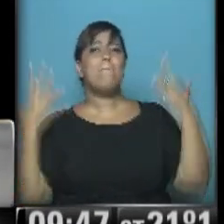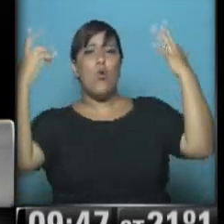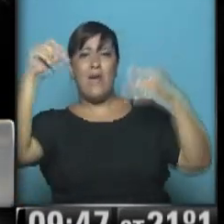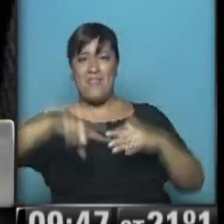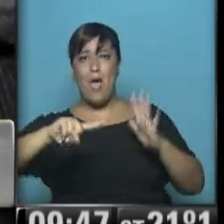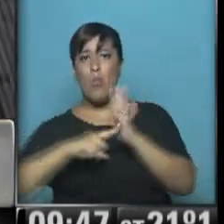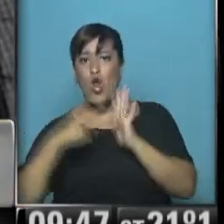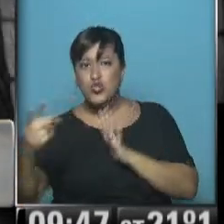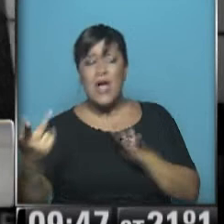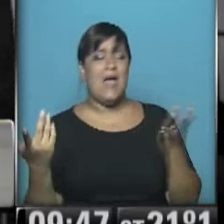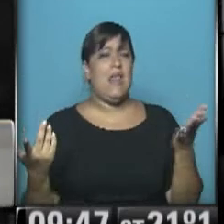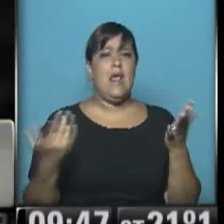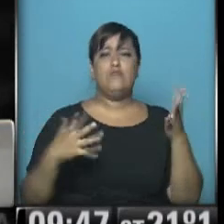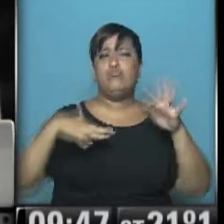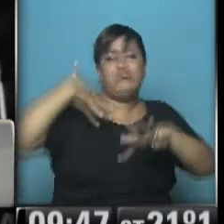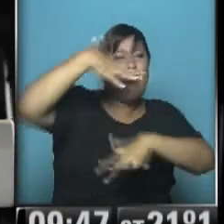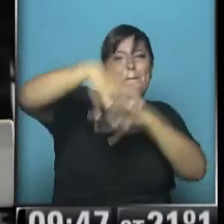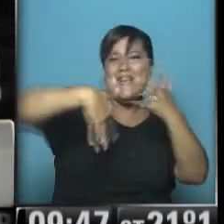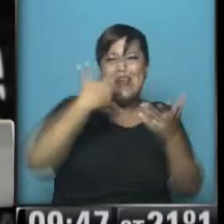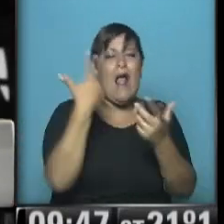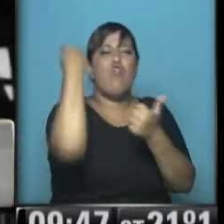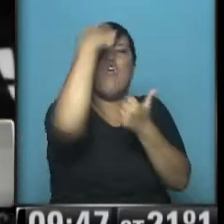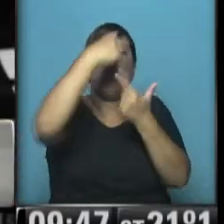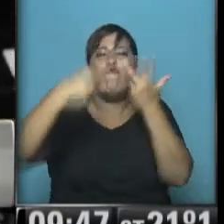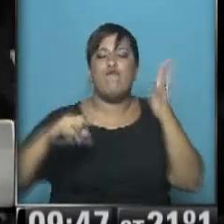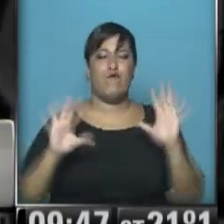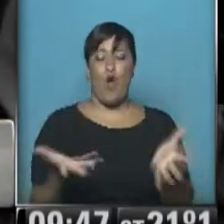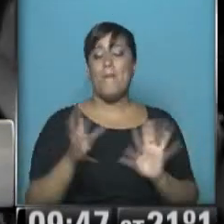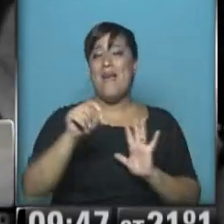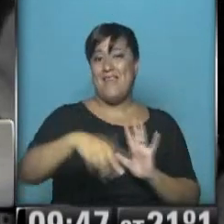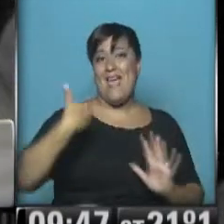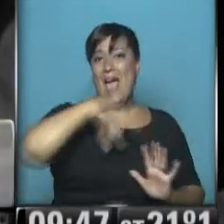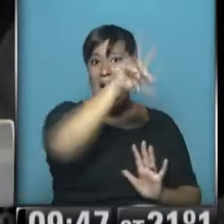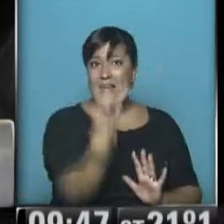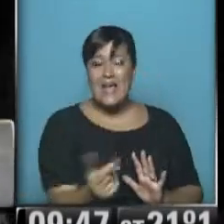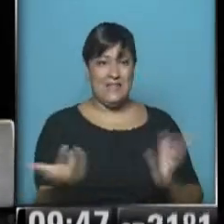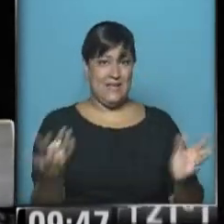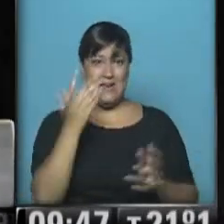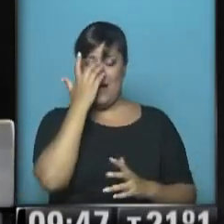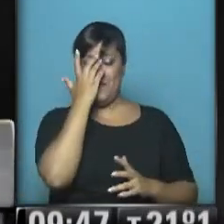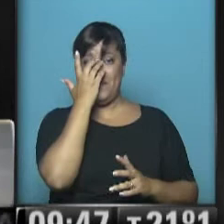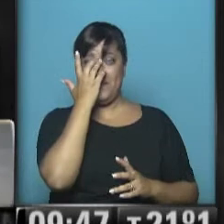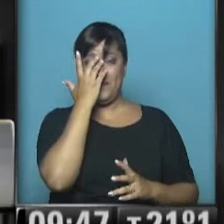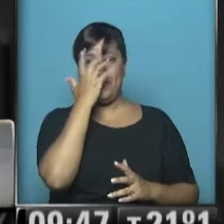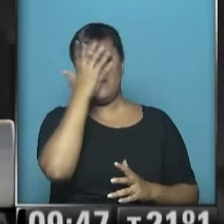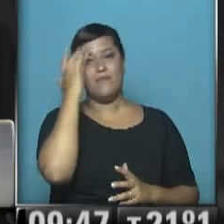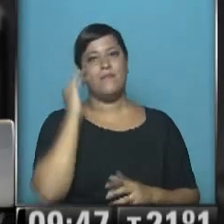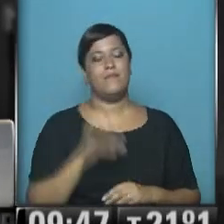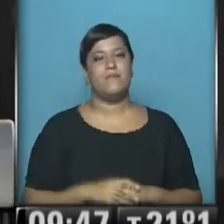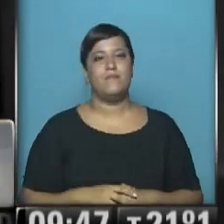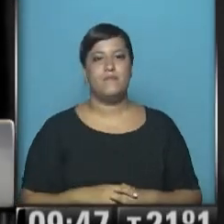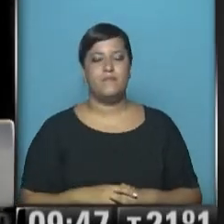Es todo un gran entramado de los estilos que nos rodean acá en la ciudad y que es nuestra urbanidad tan mixta.